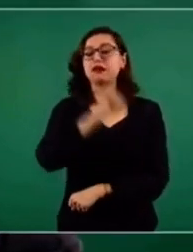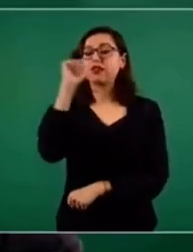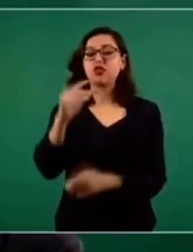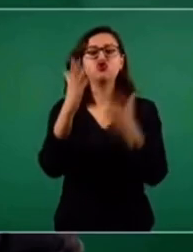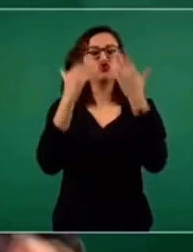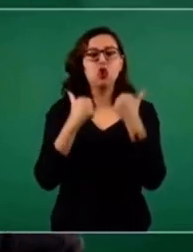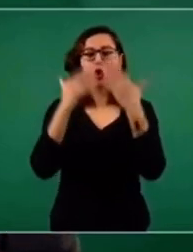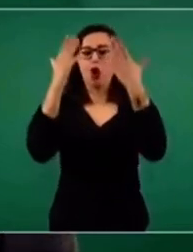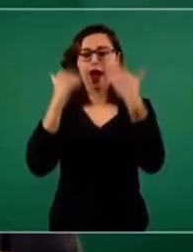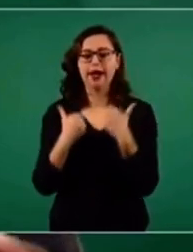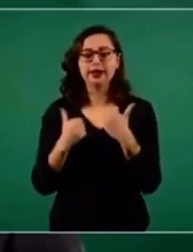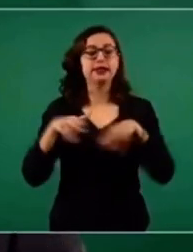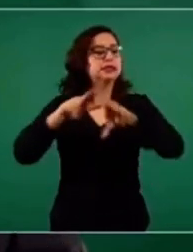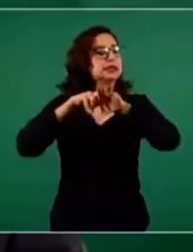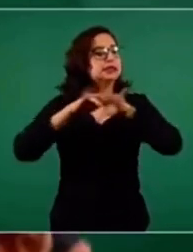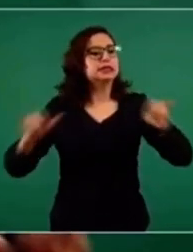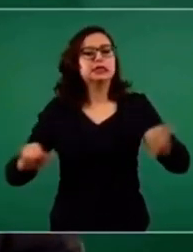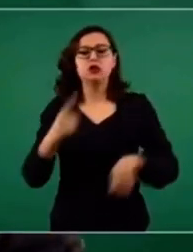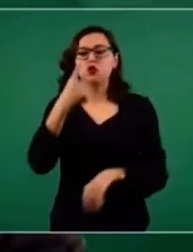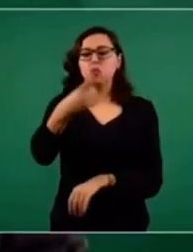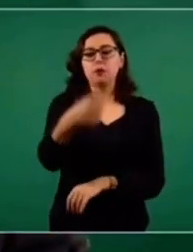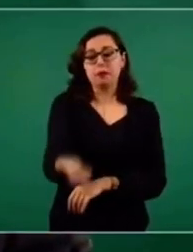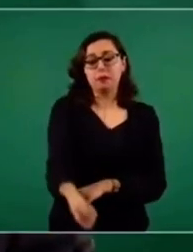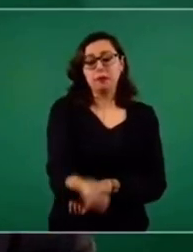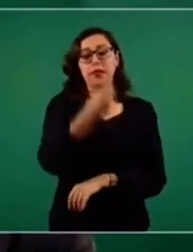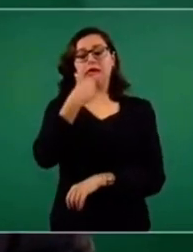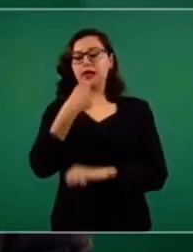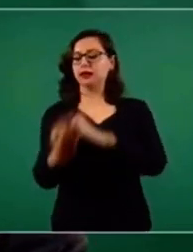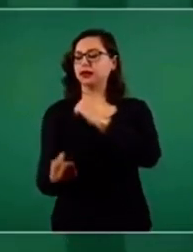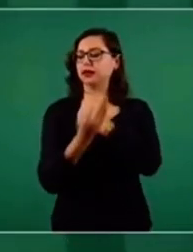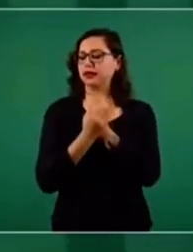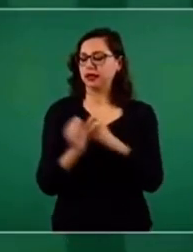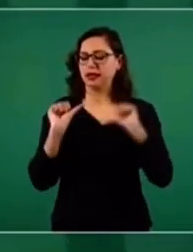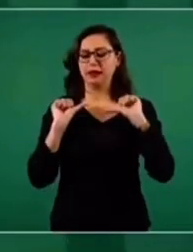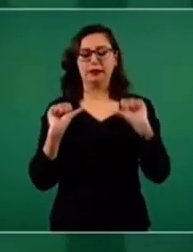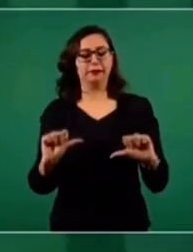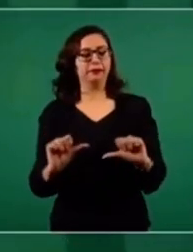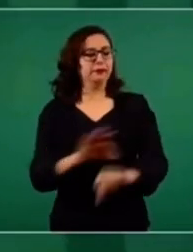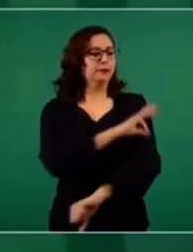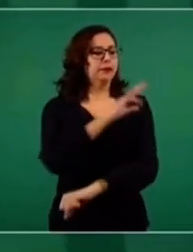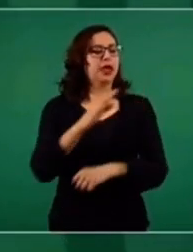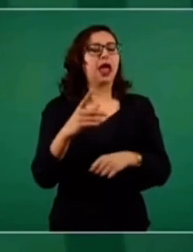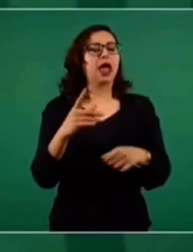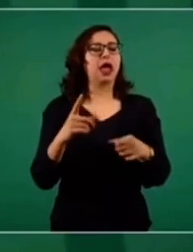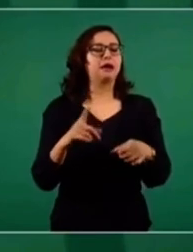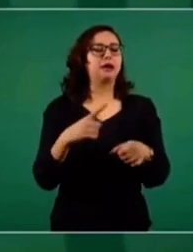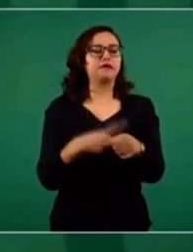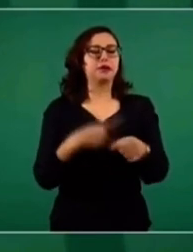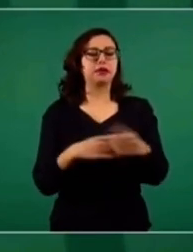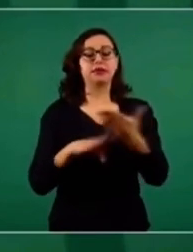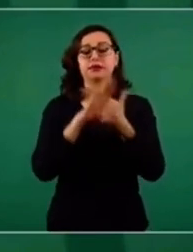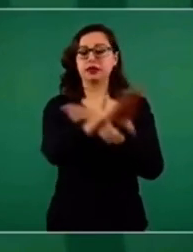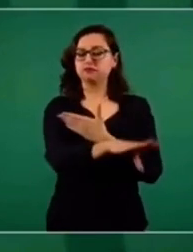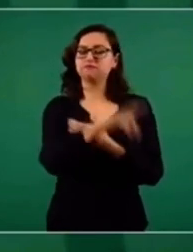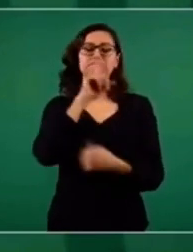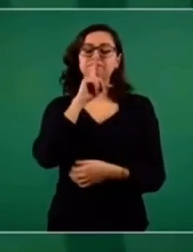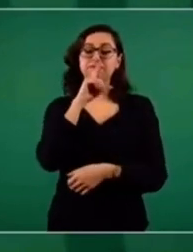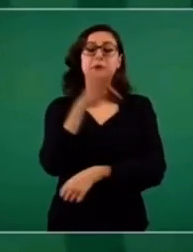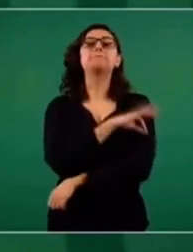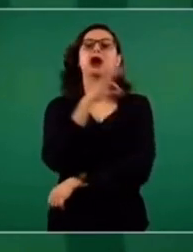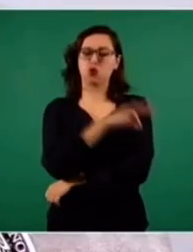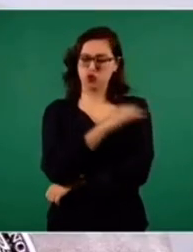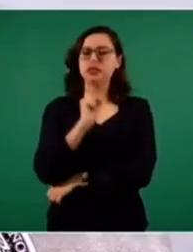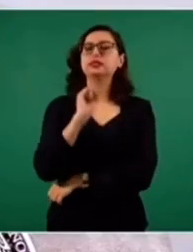prevenga el COVID, ningún medicamento puede prevenir el COVID, excepto las vacunas, ninguna otra cosa.